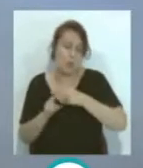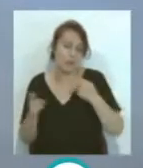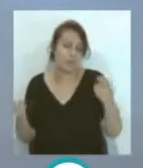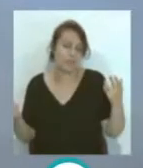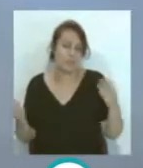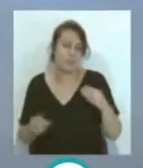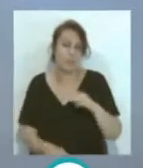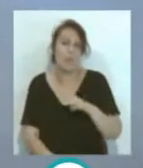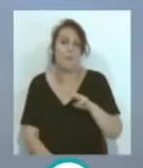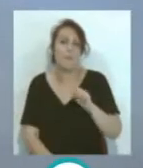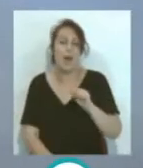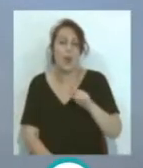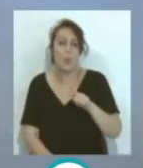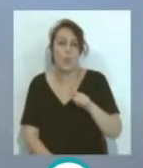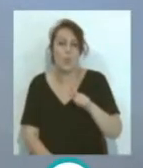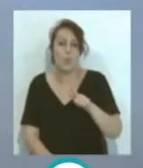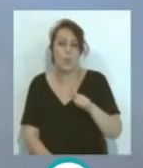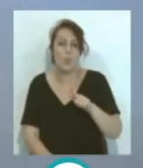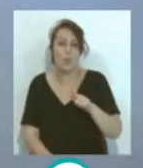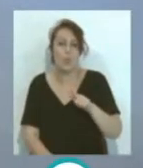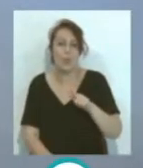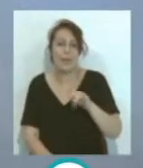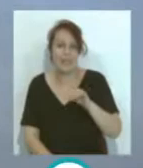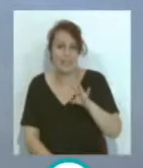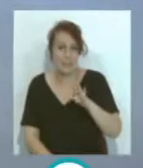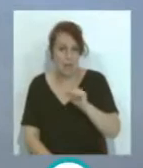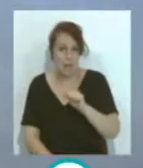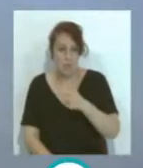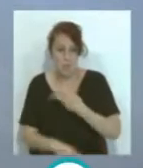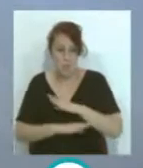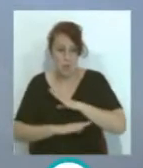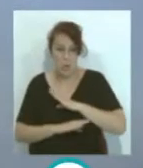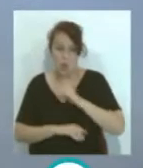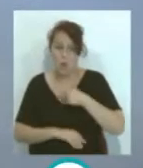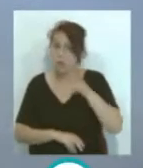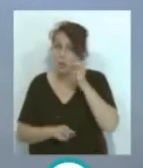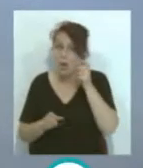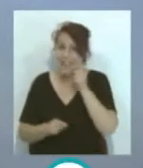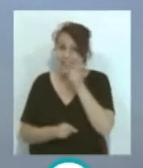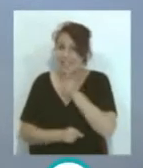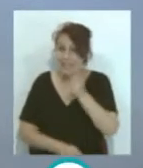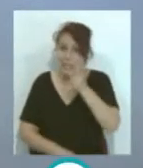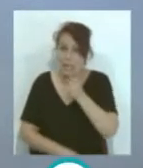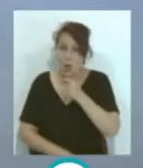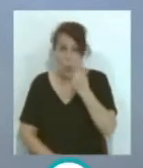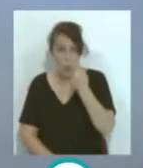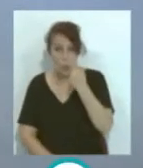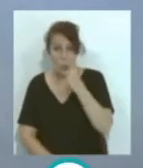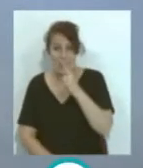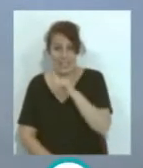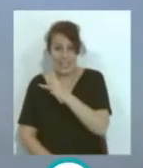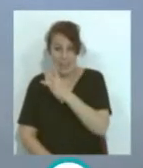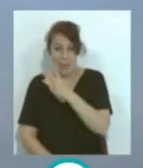...Gabriel Paulista y Jaume Domenech... ...no sabían ni escucharon absolutamente nada... ...y estaban a escasos 1 y 3 metros?